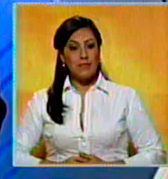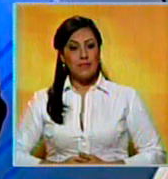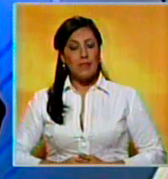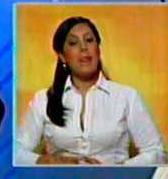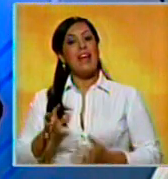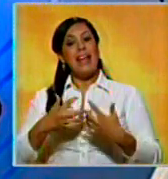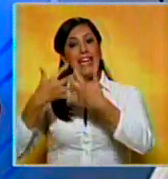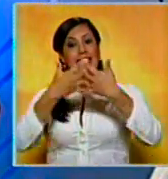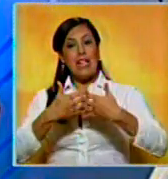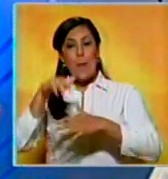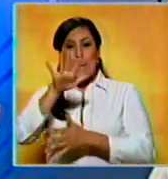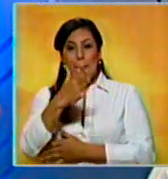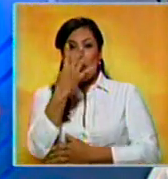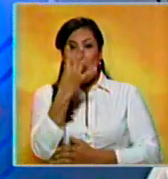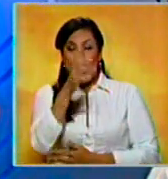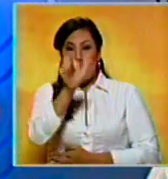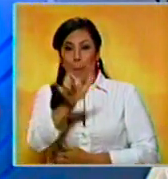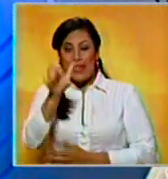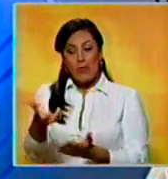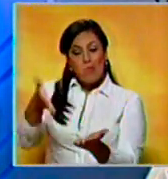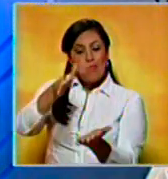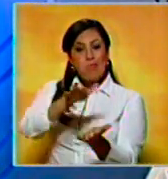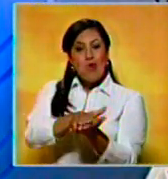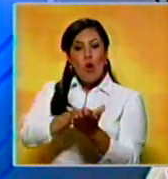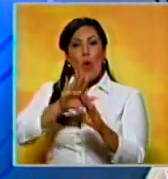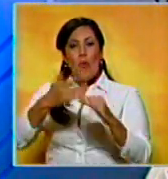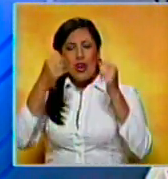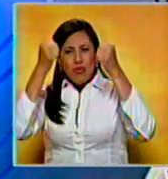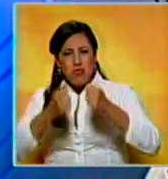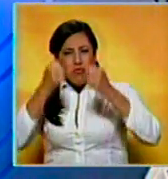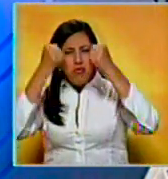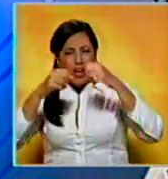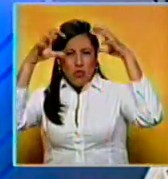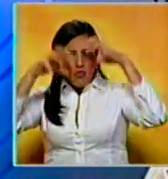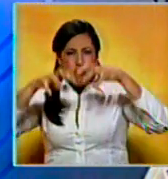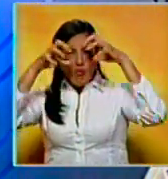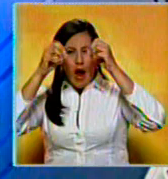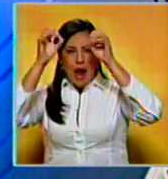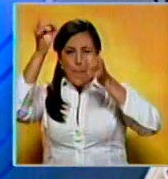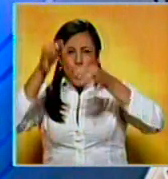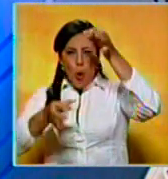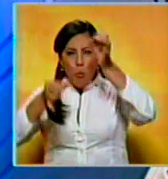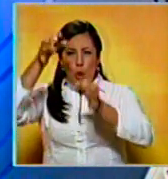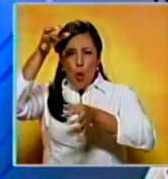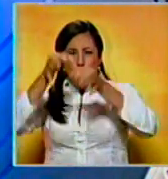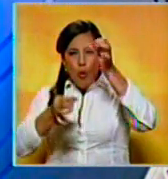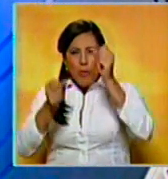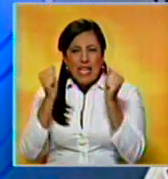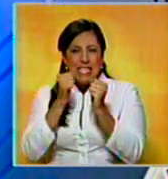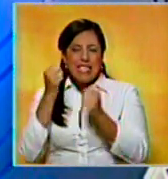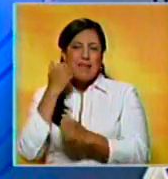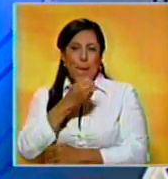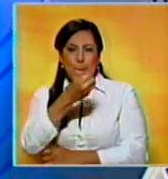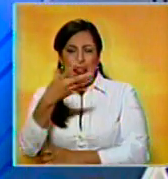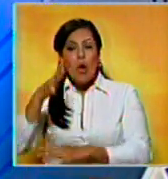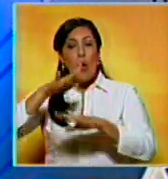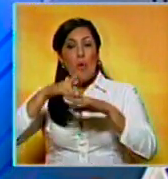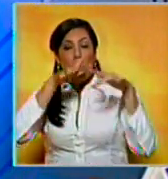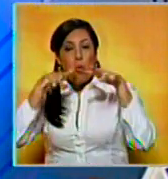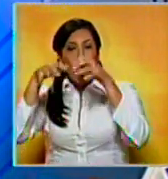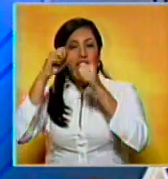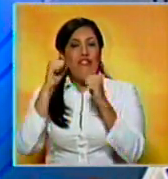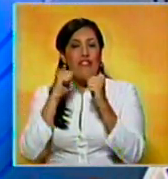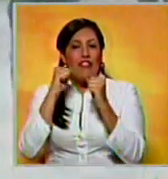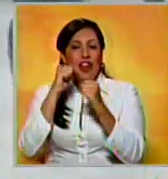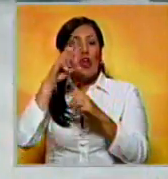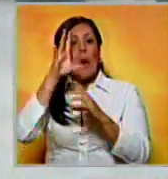En Estados Unidos al menos cuatro personas murieron por las intensas tormentas de nieve que generaron caos en carreteras debido a una ola de frío polar.